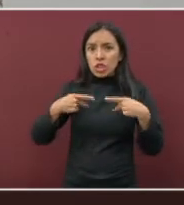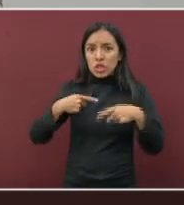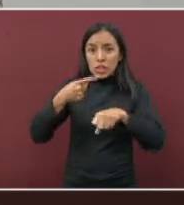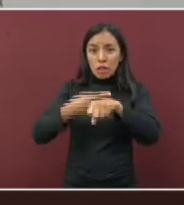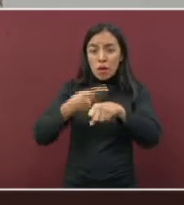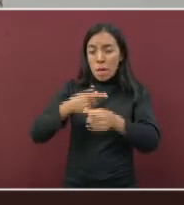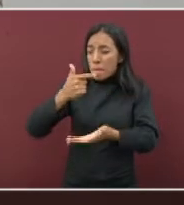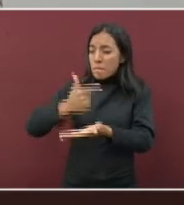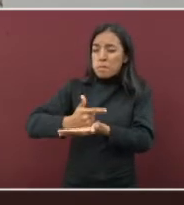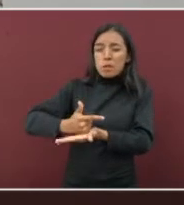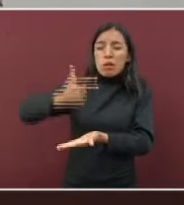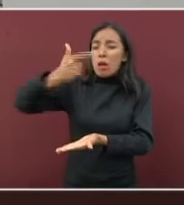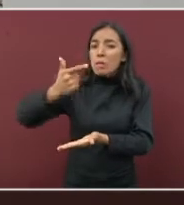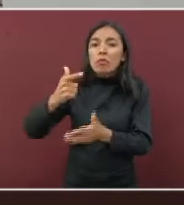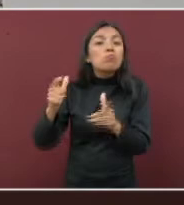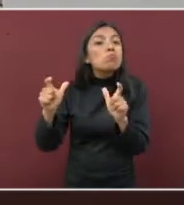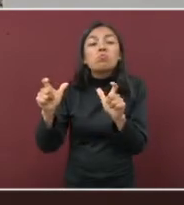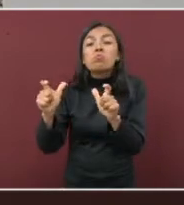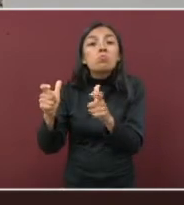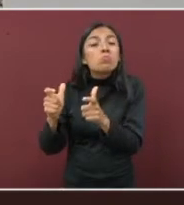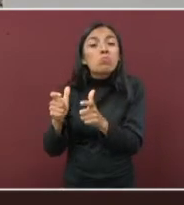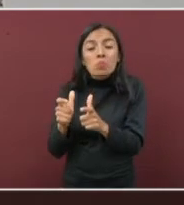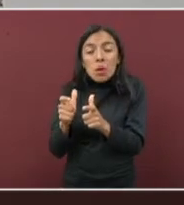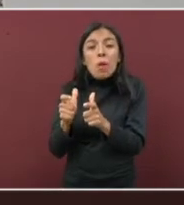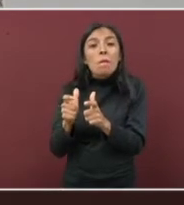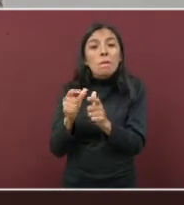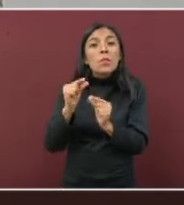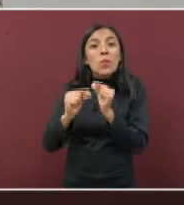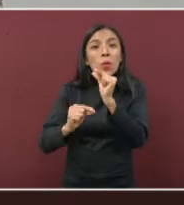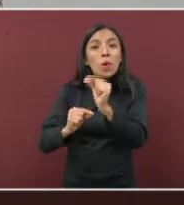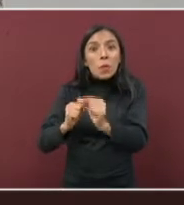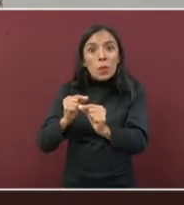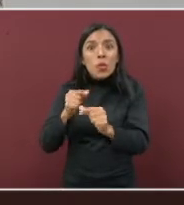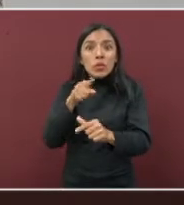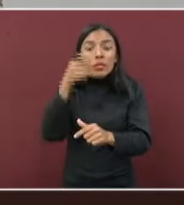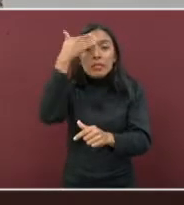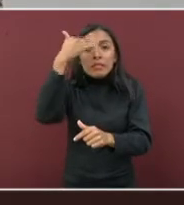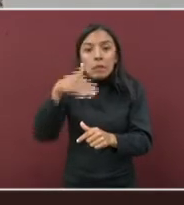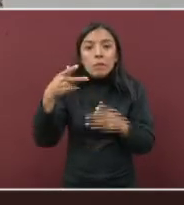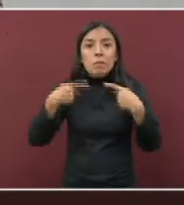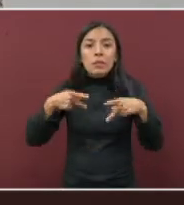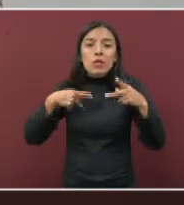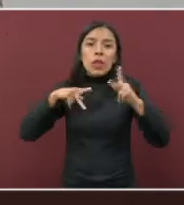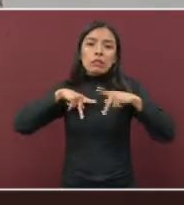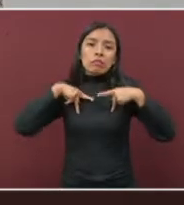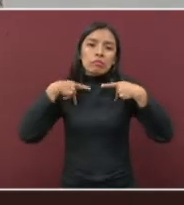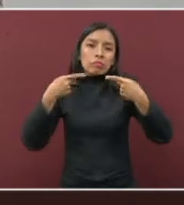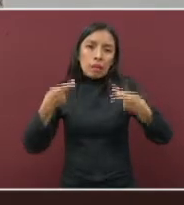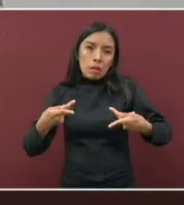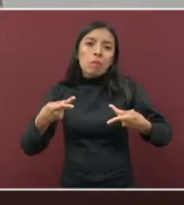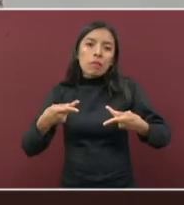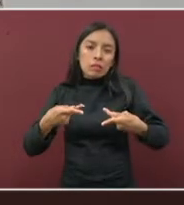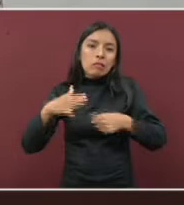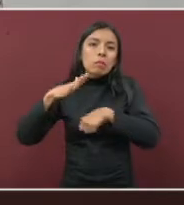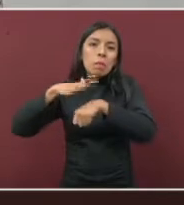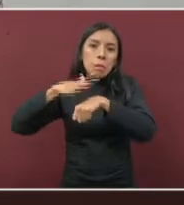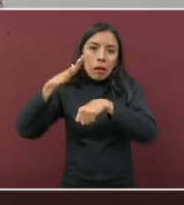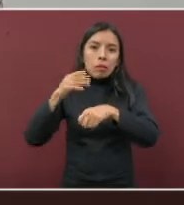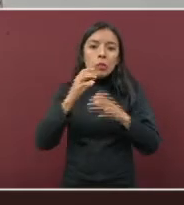principalmente en los grupos de alto riesgo que usted ya conoce. Por eso,